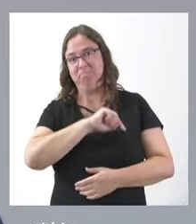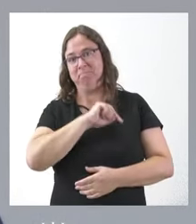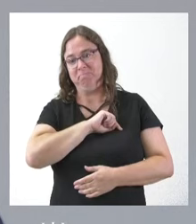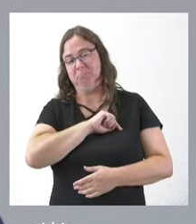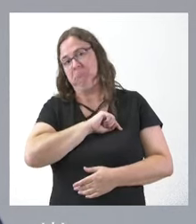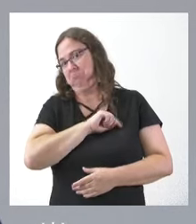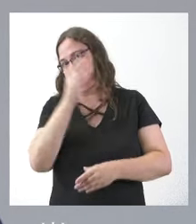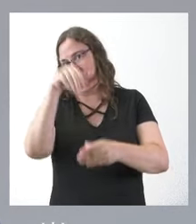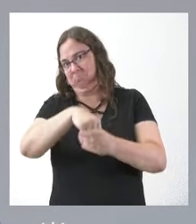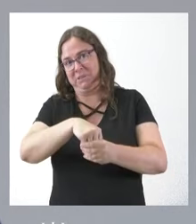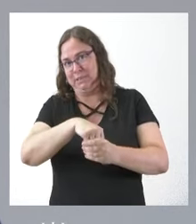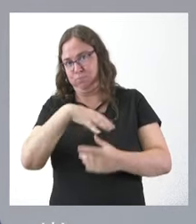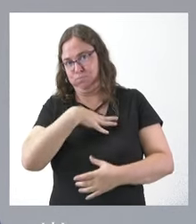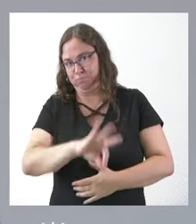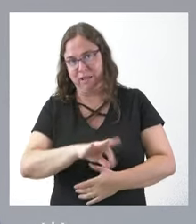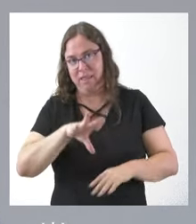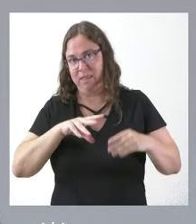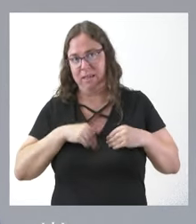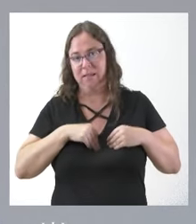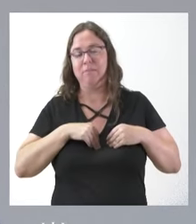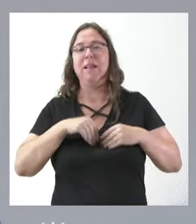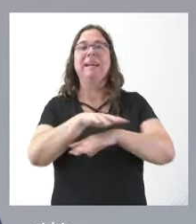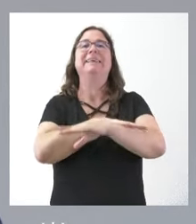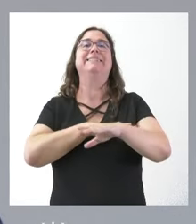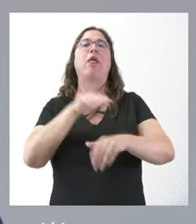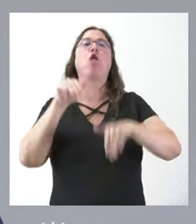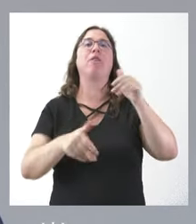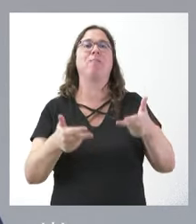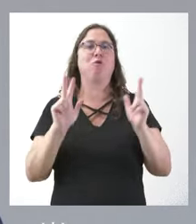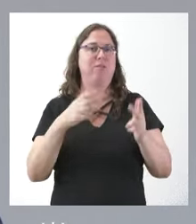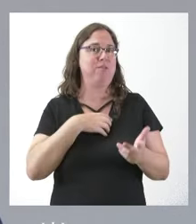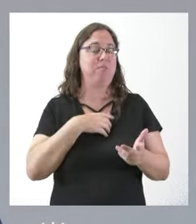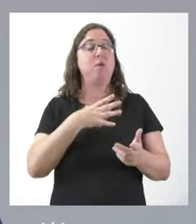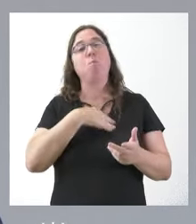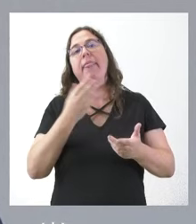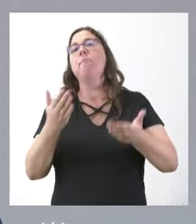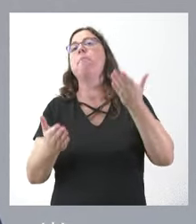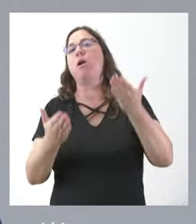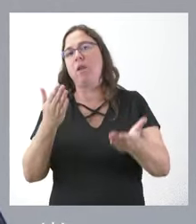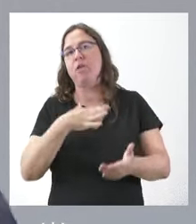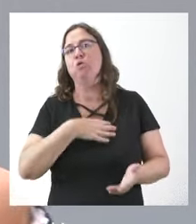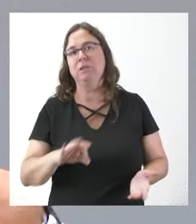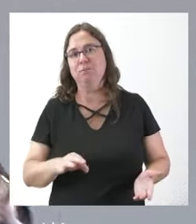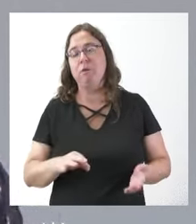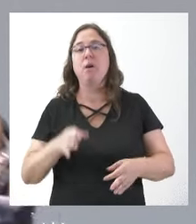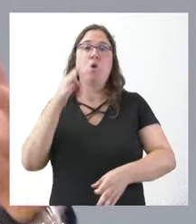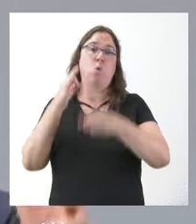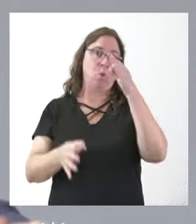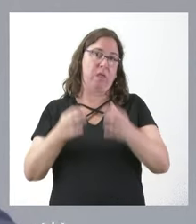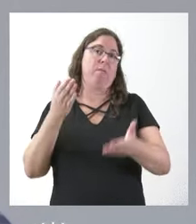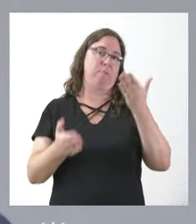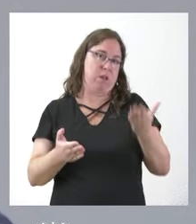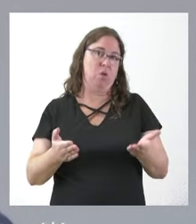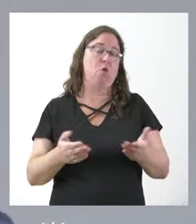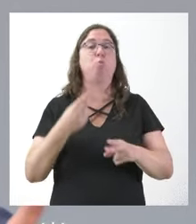intolerable en un Estado democrático como el que estamos. Se puede hacer una valoración jurídica, se puede hacer una